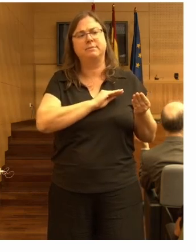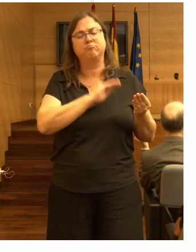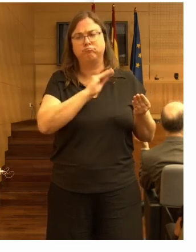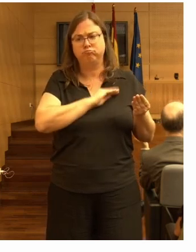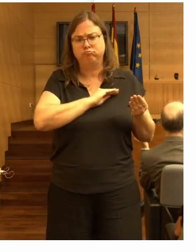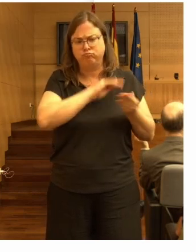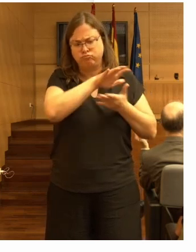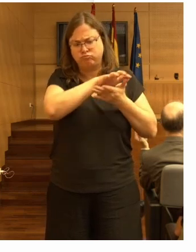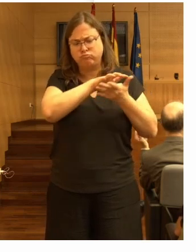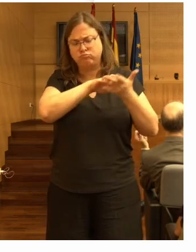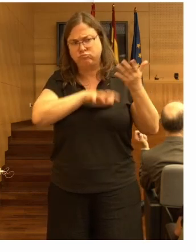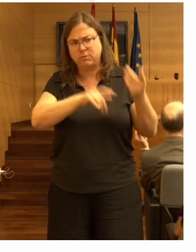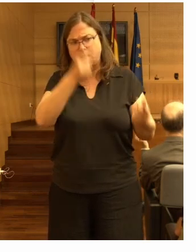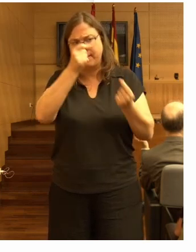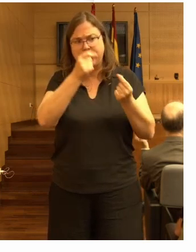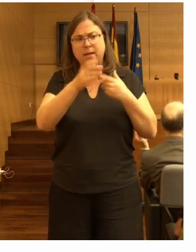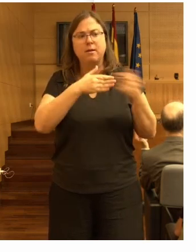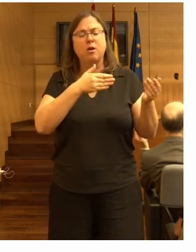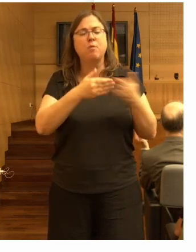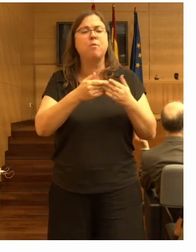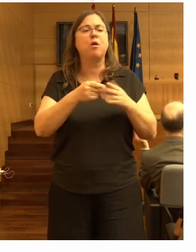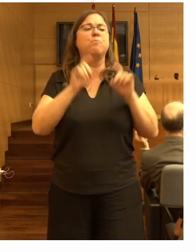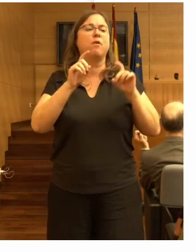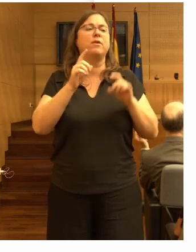amplio del profesor Pip Logan